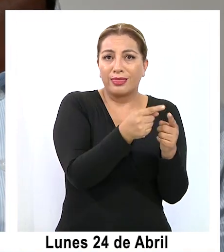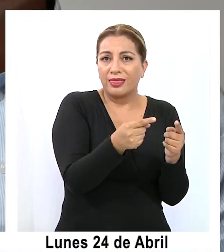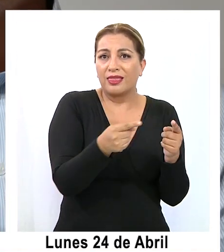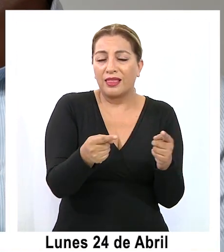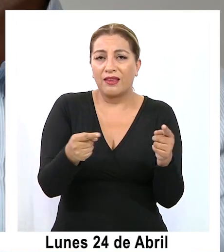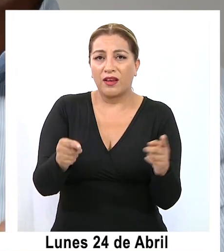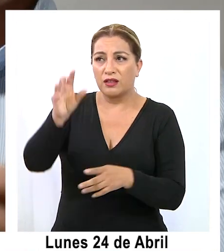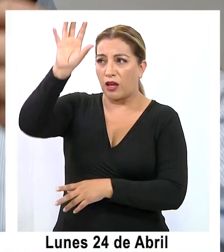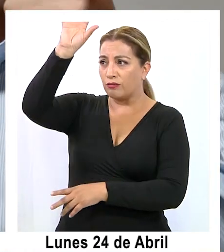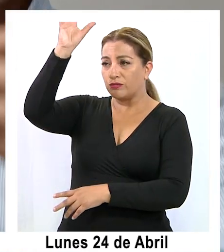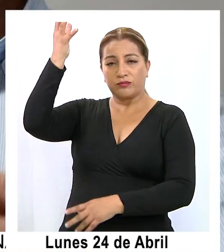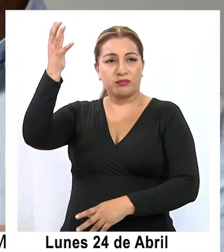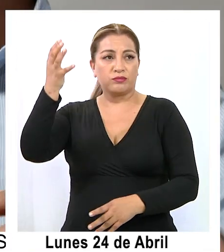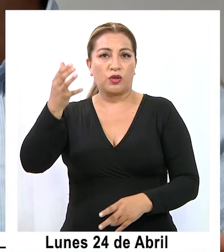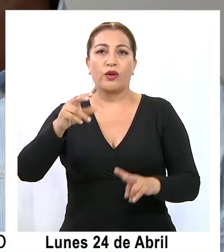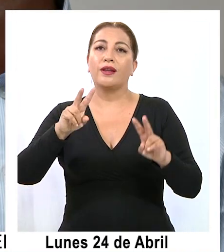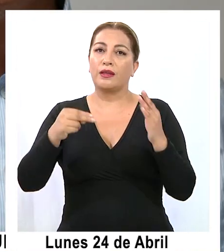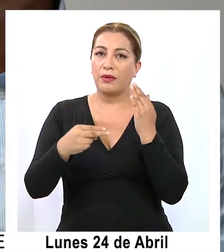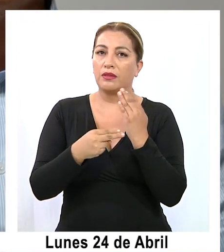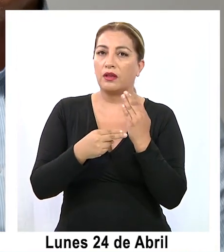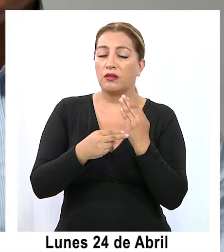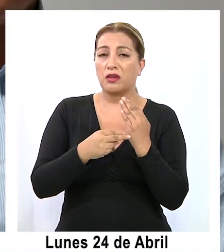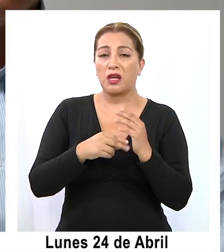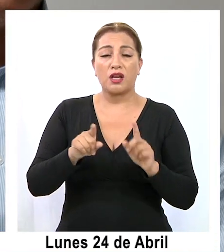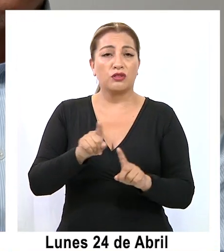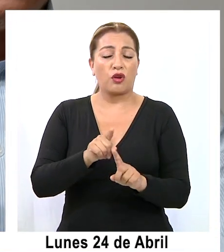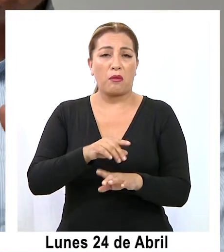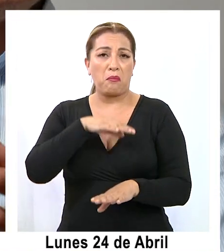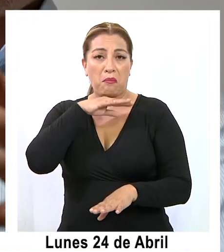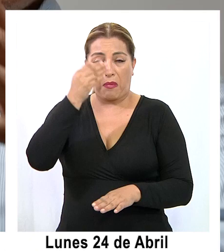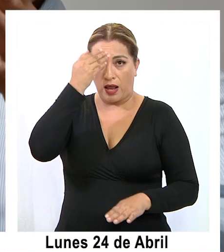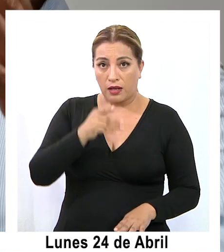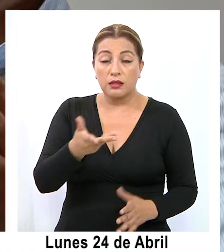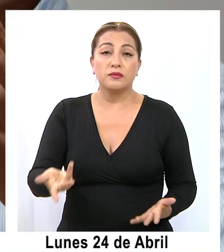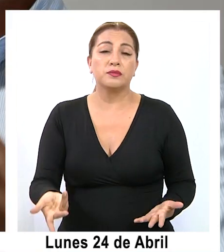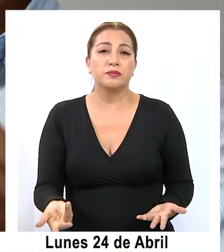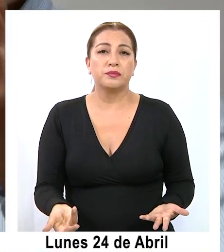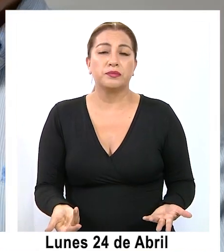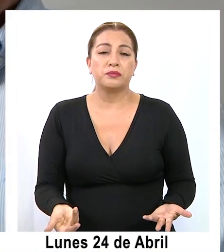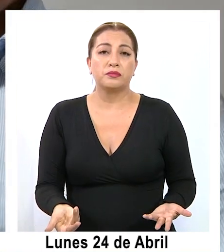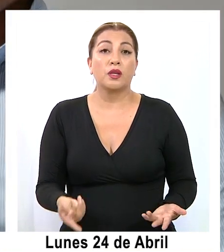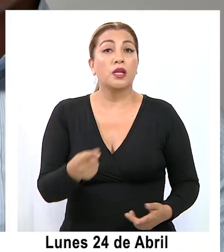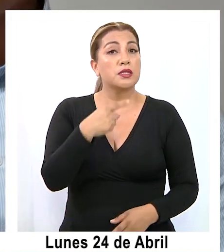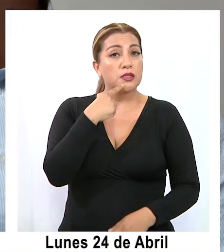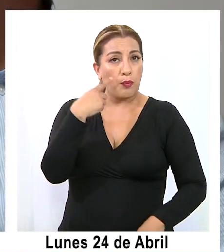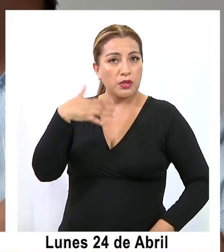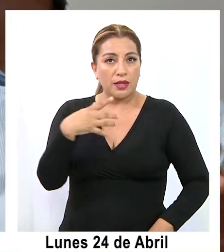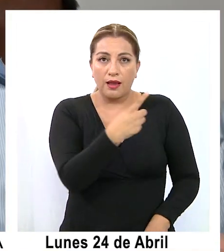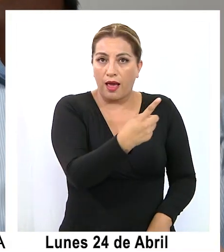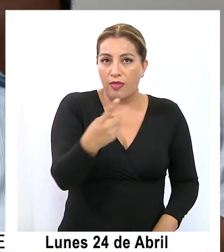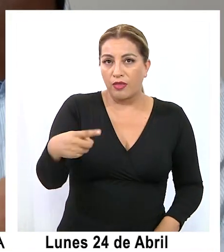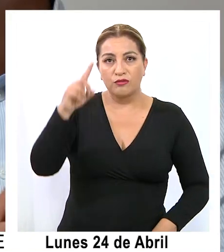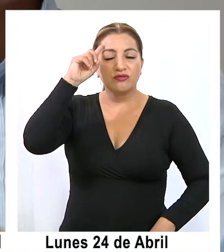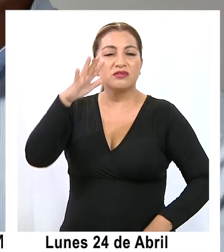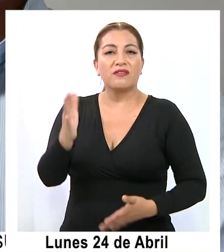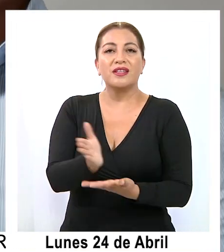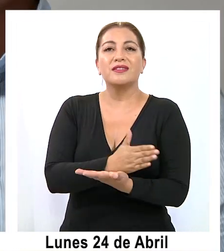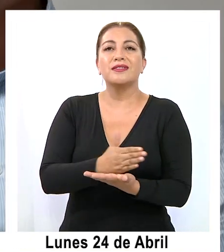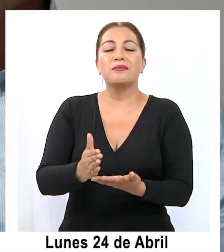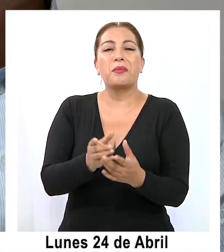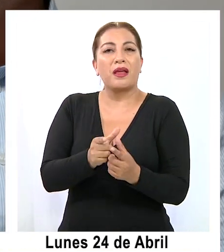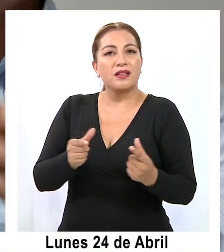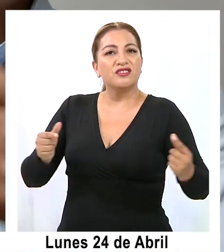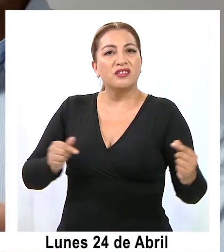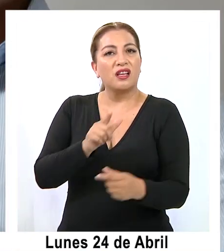ecosistemas con el uso de tecnología de bajo impacto. Ahora, es muy importante que sepamos que esta Estrategia Nacional del